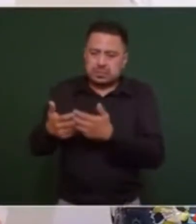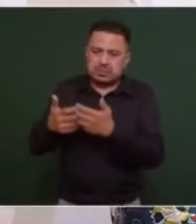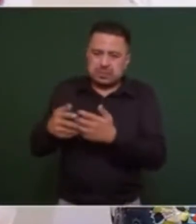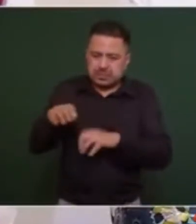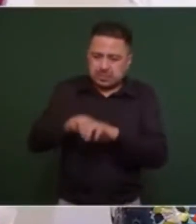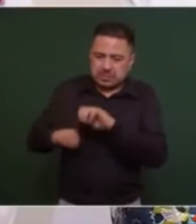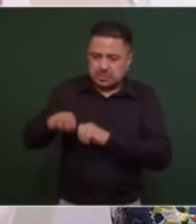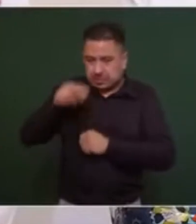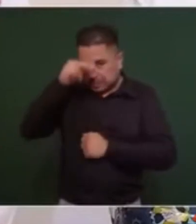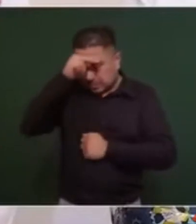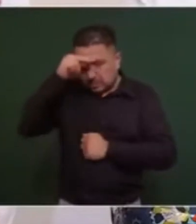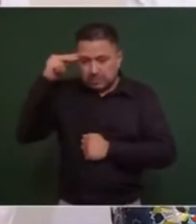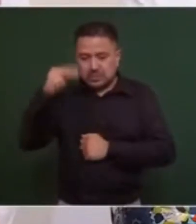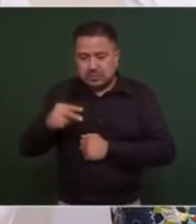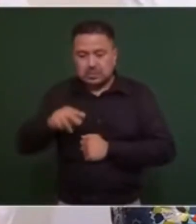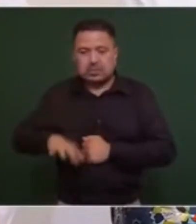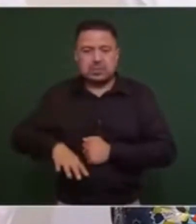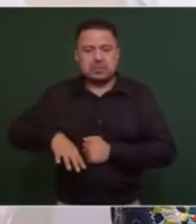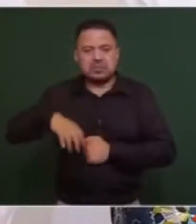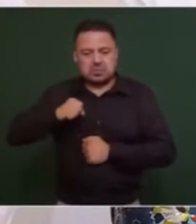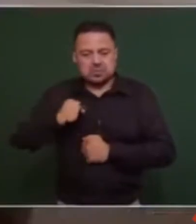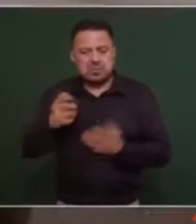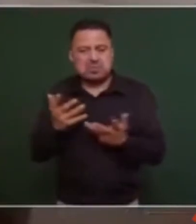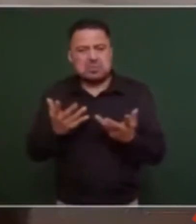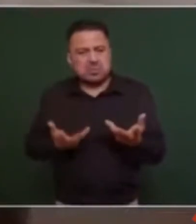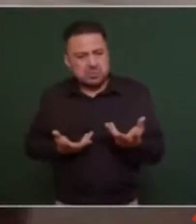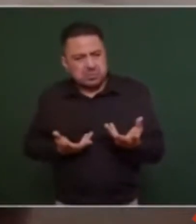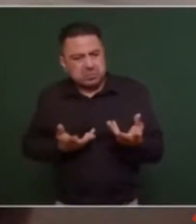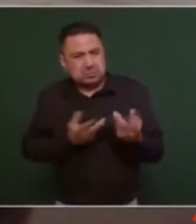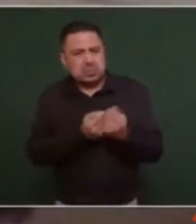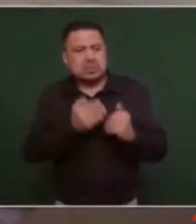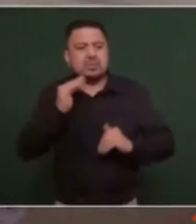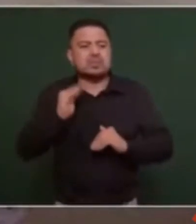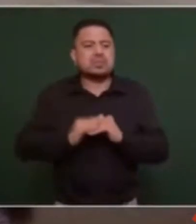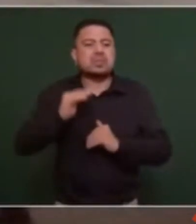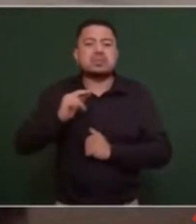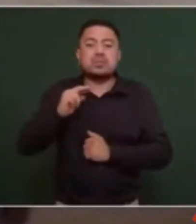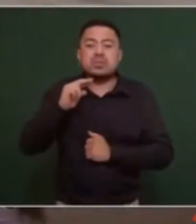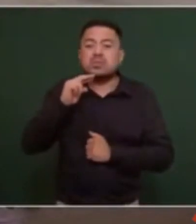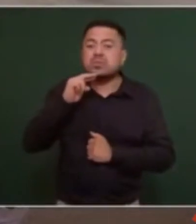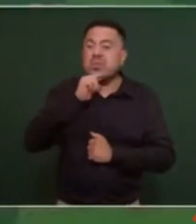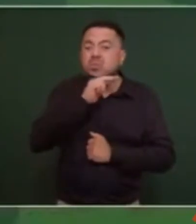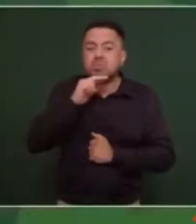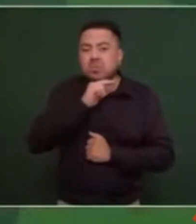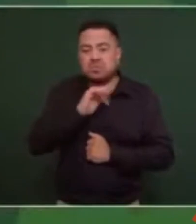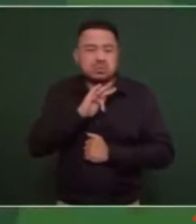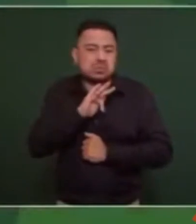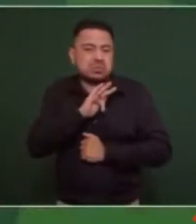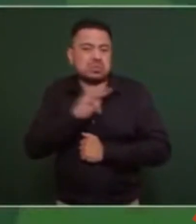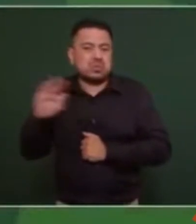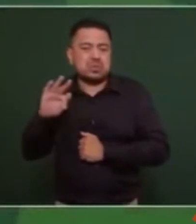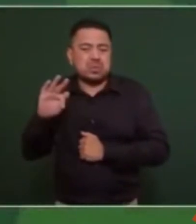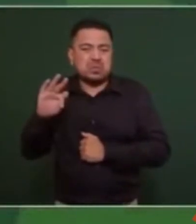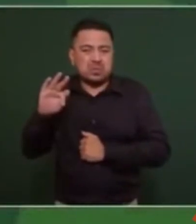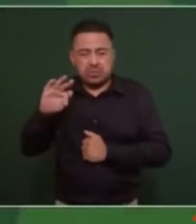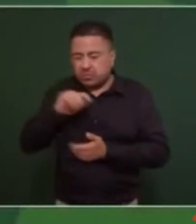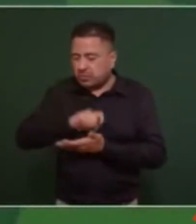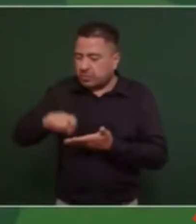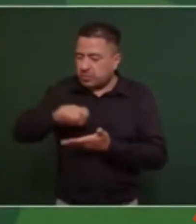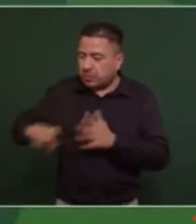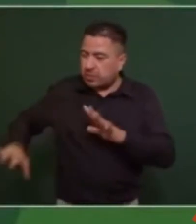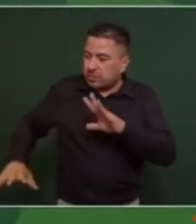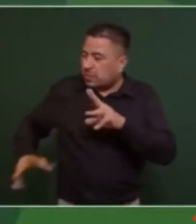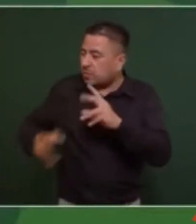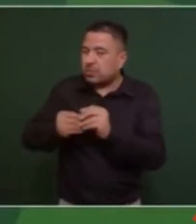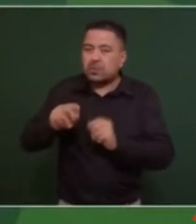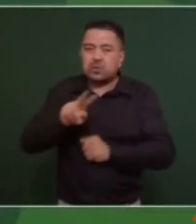también se está haciendo un esfuerzo para que lo más pronto posible se tengan estos paquetes de